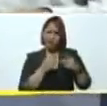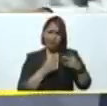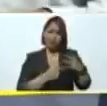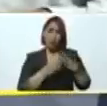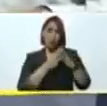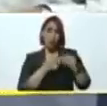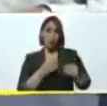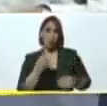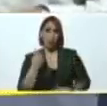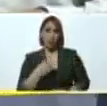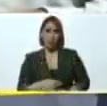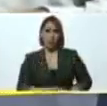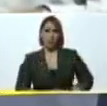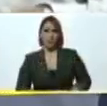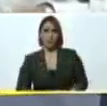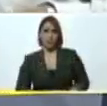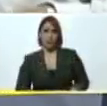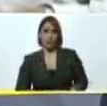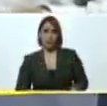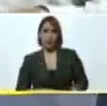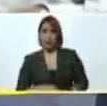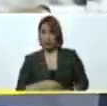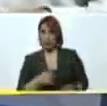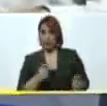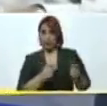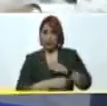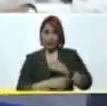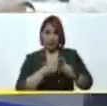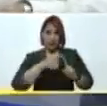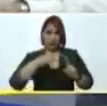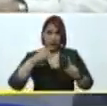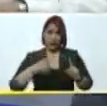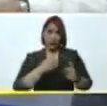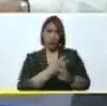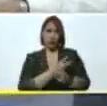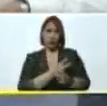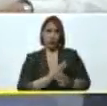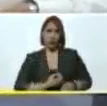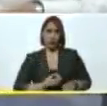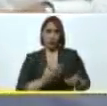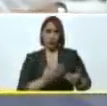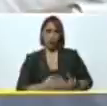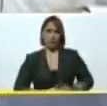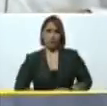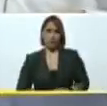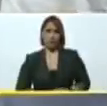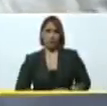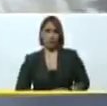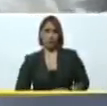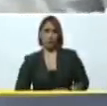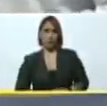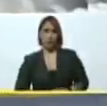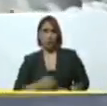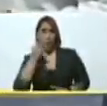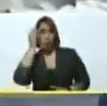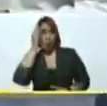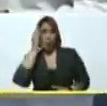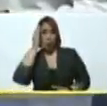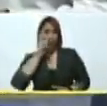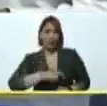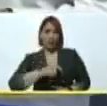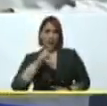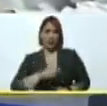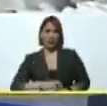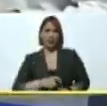tiene que ver con el núcleo celular que se altera en la célula cancerosa. Correcto. Y eso da el conocimiento que necesita el